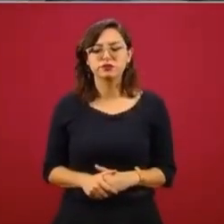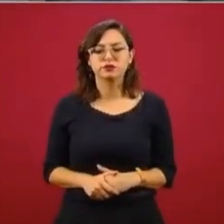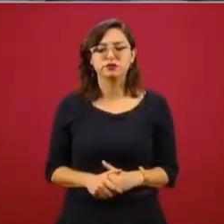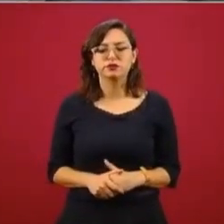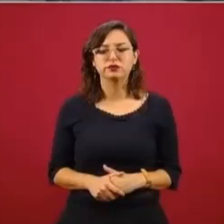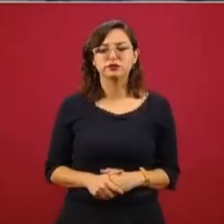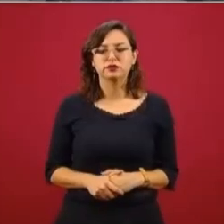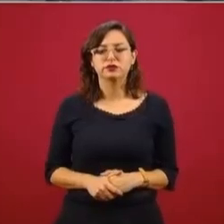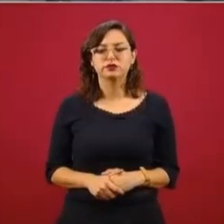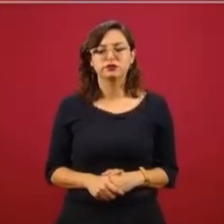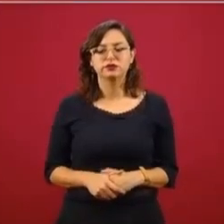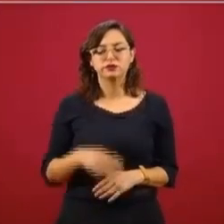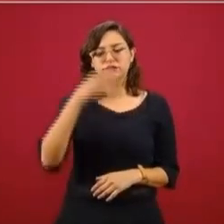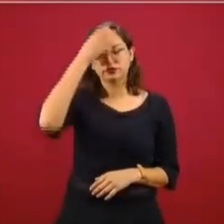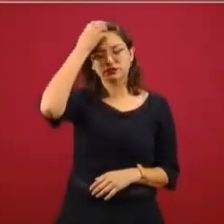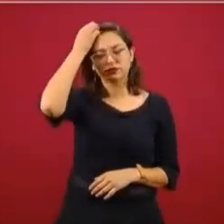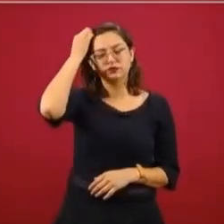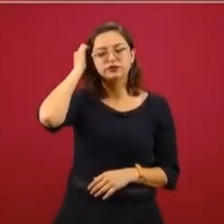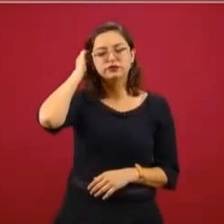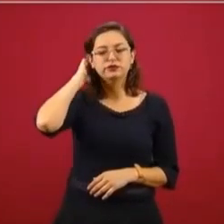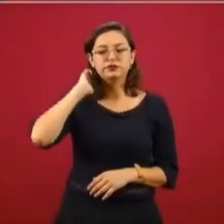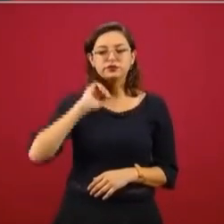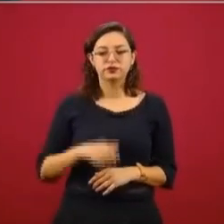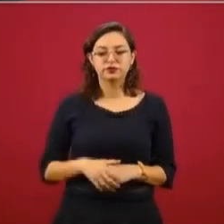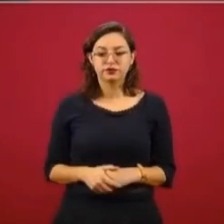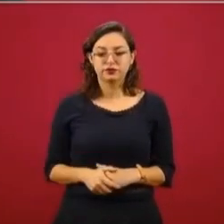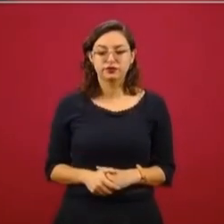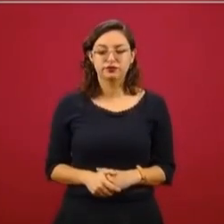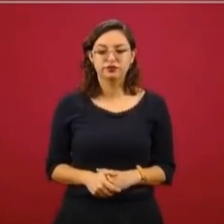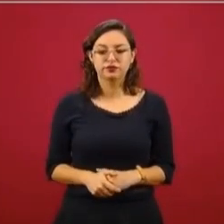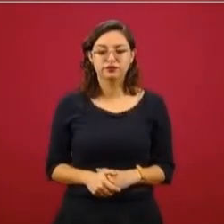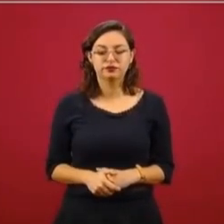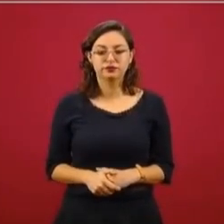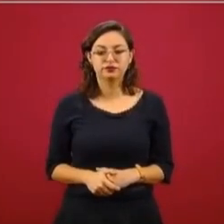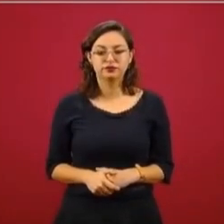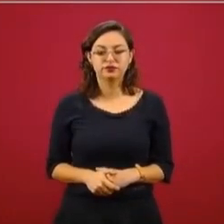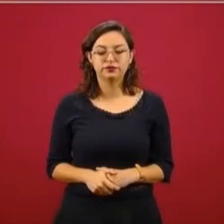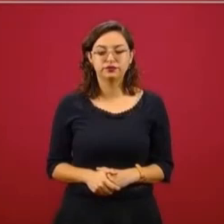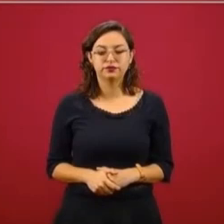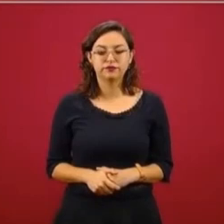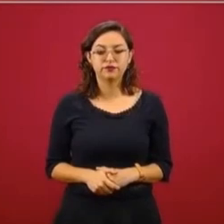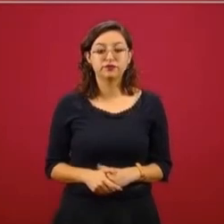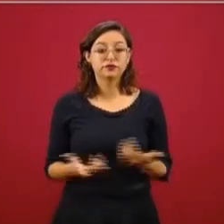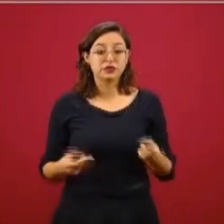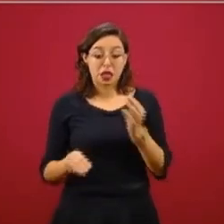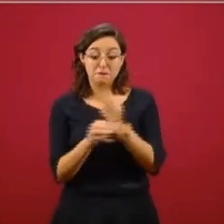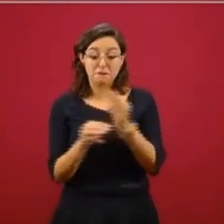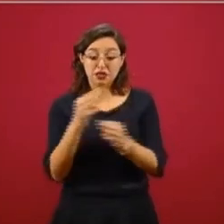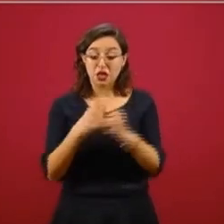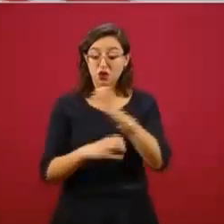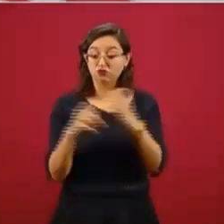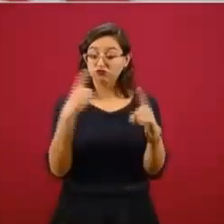si tenemos los productos que se necesitan en México,